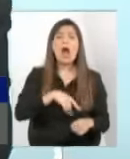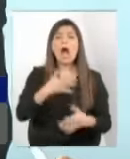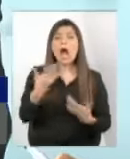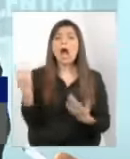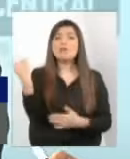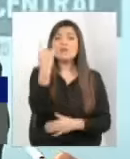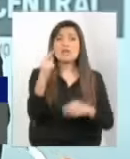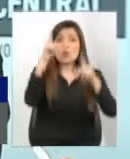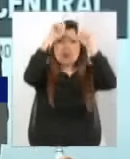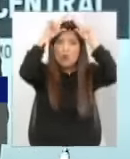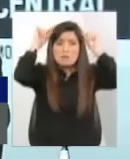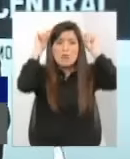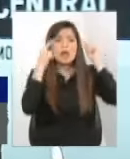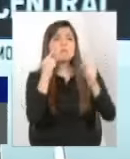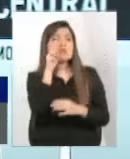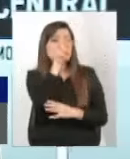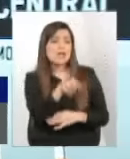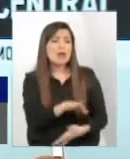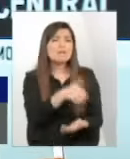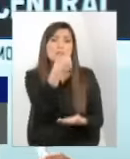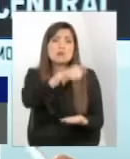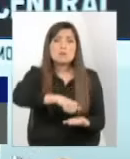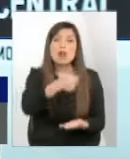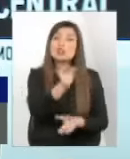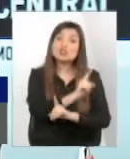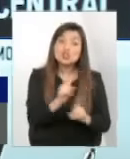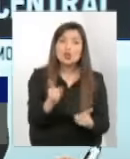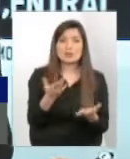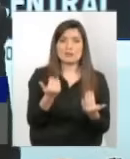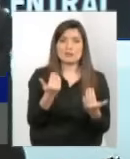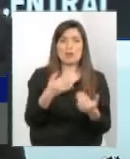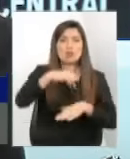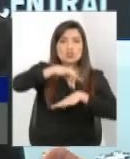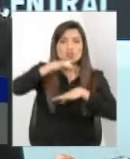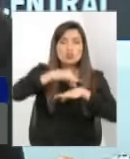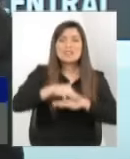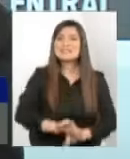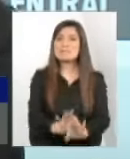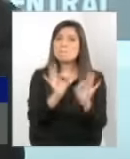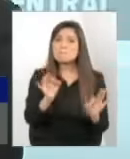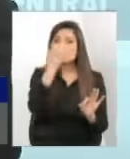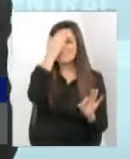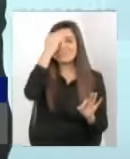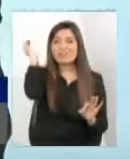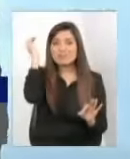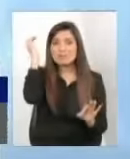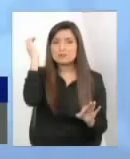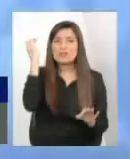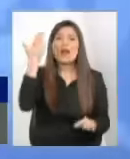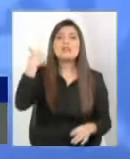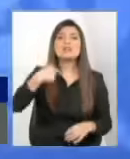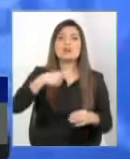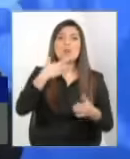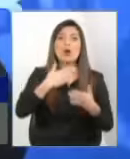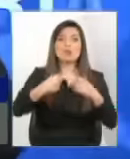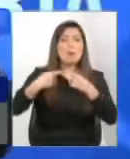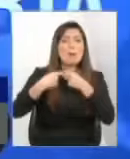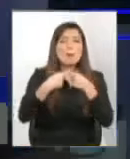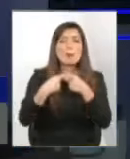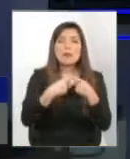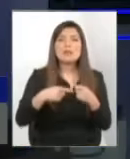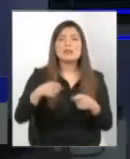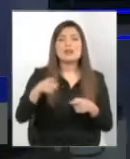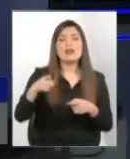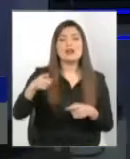a mirar si están bien o están mal aquí requerimos psiquiatra experto eso fue algo que se discutió recientemente en el Senado cuando se informó que se había